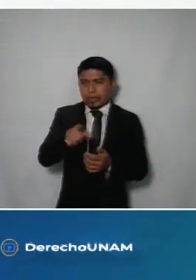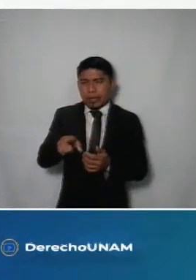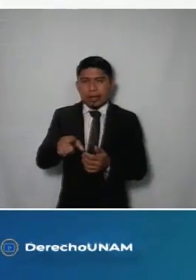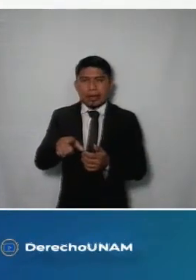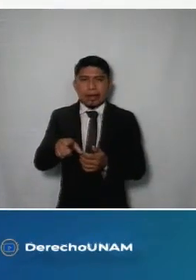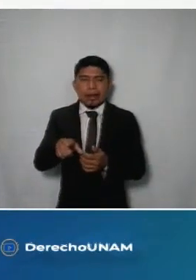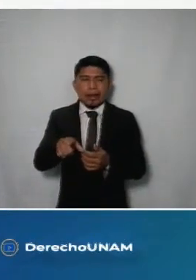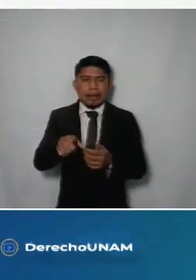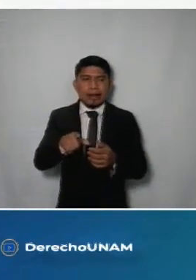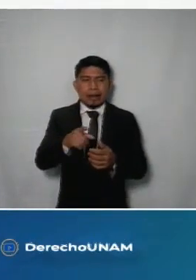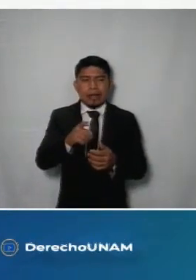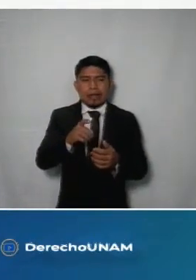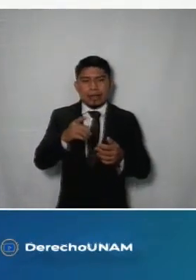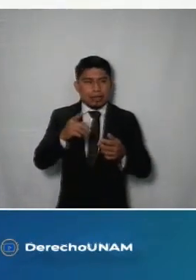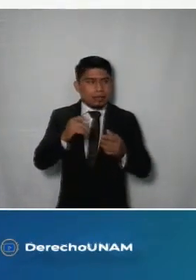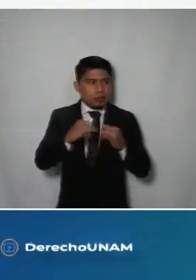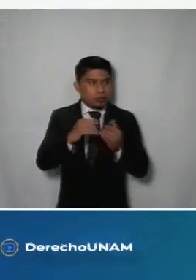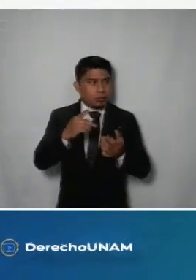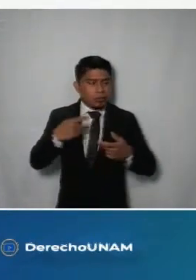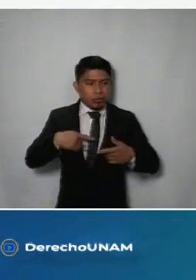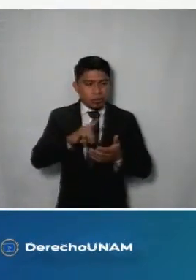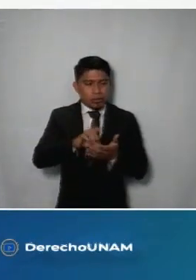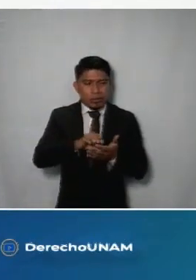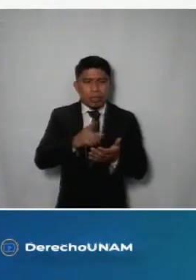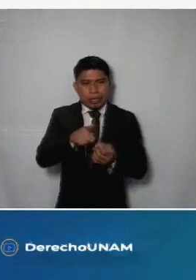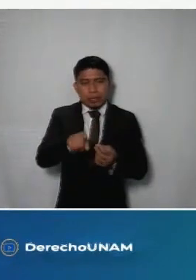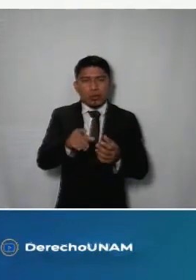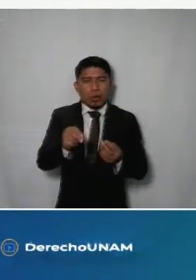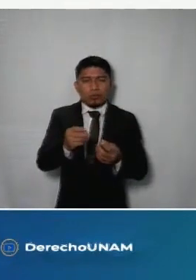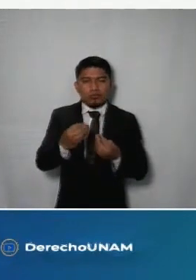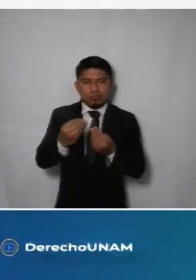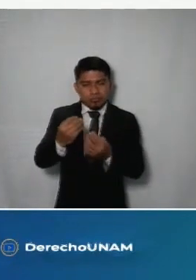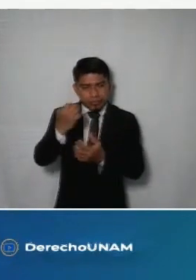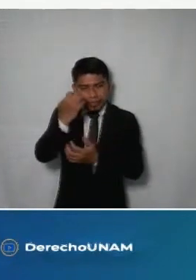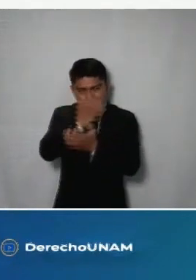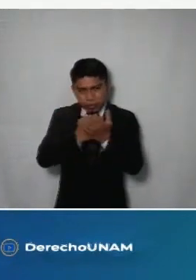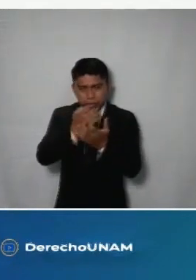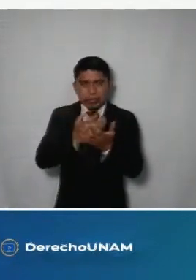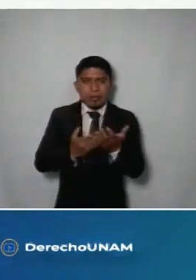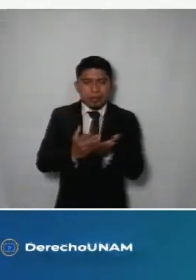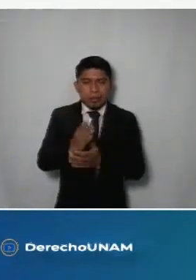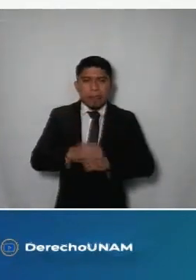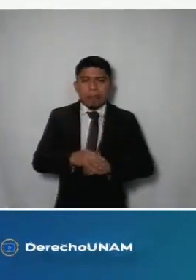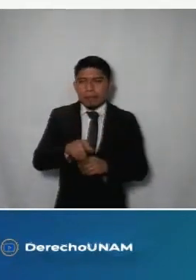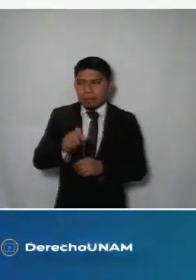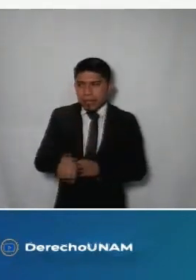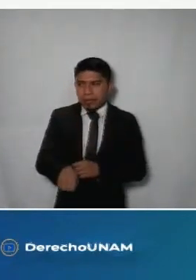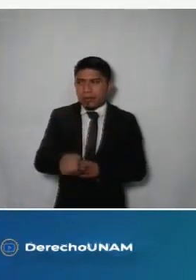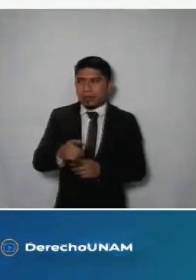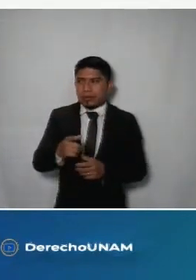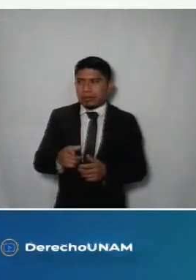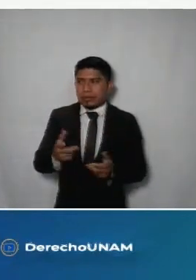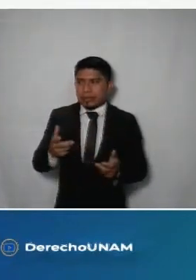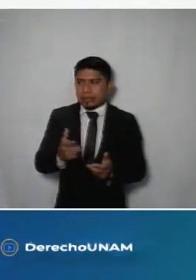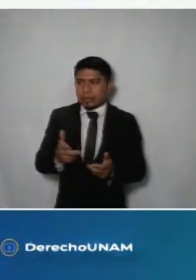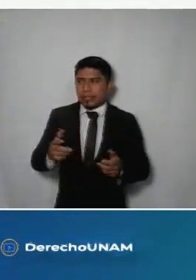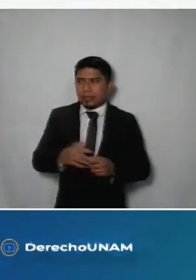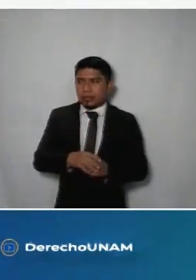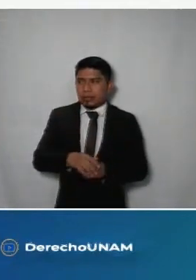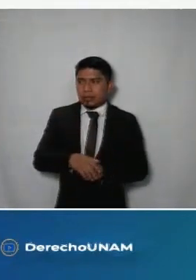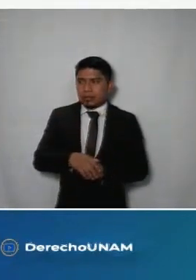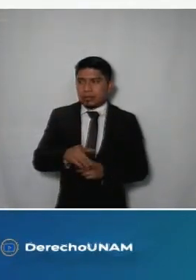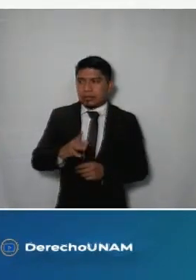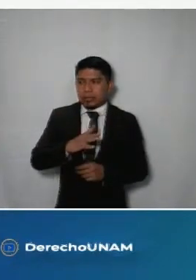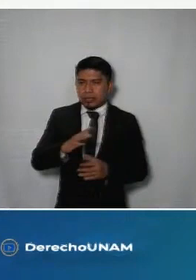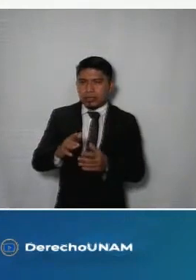sujeto obligado no se pronunció respecto al estudio de evaluación de accesibilidad así mismo respecto a los diagnósticos que se ha